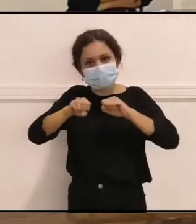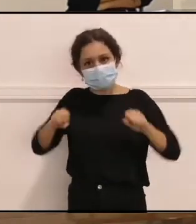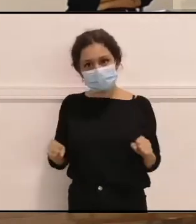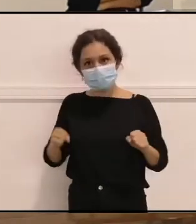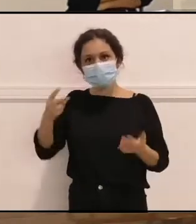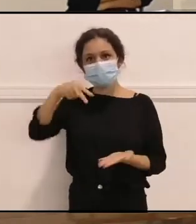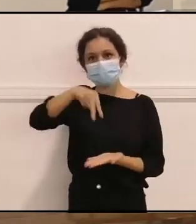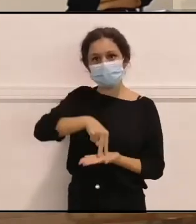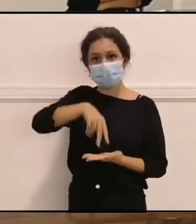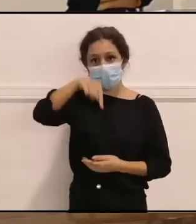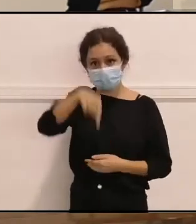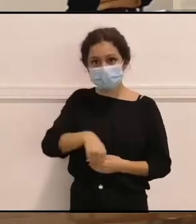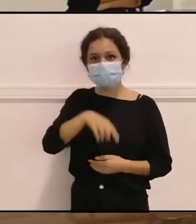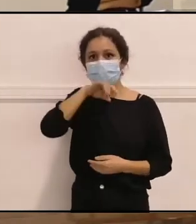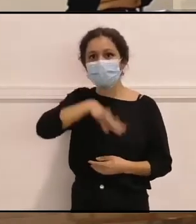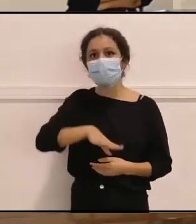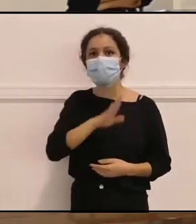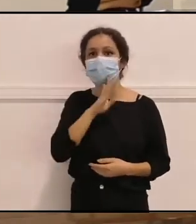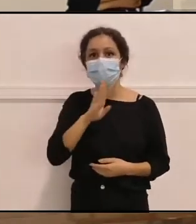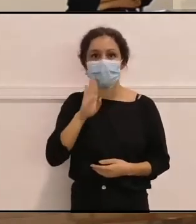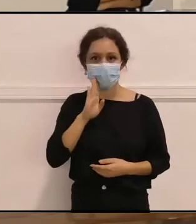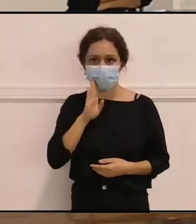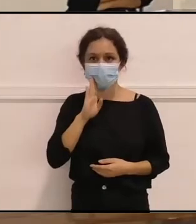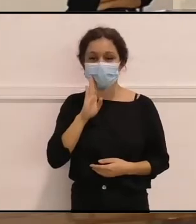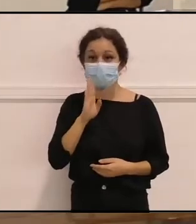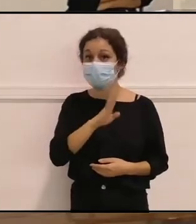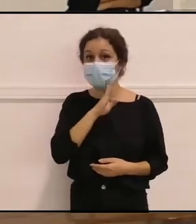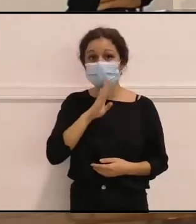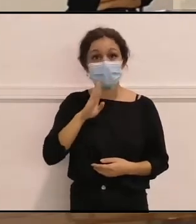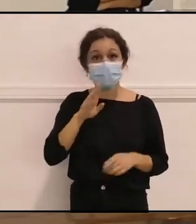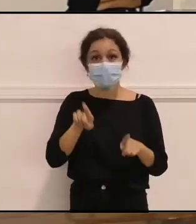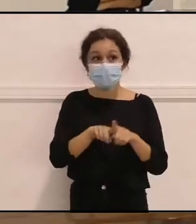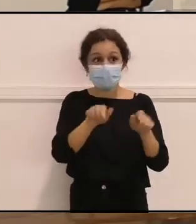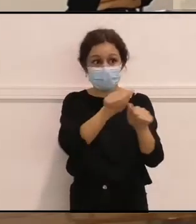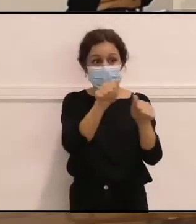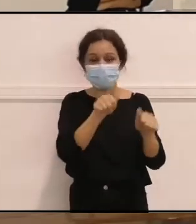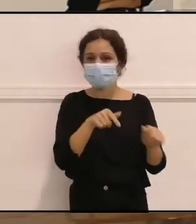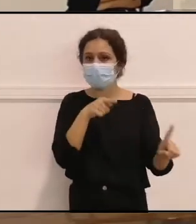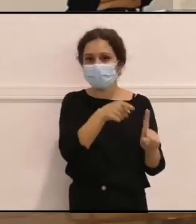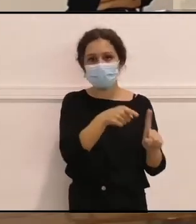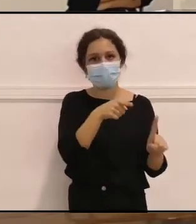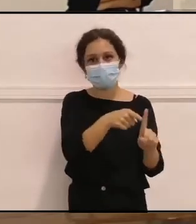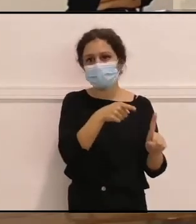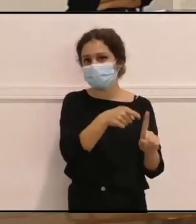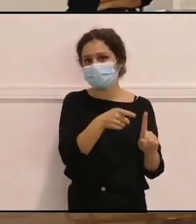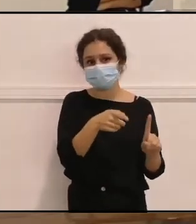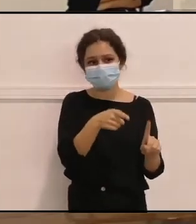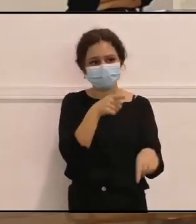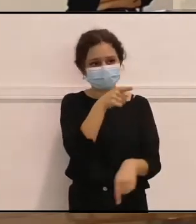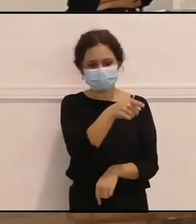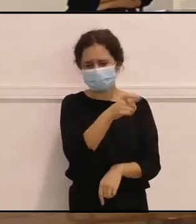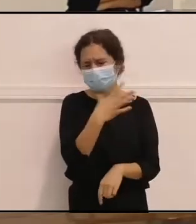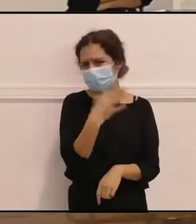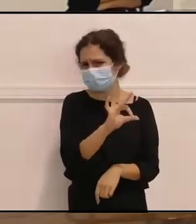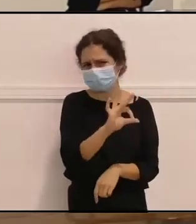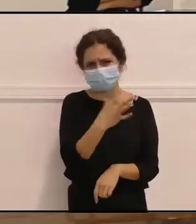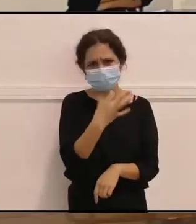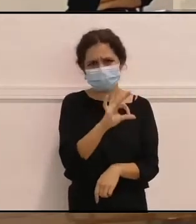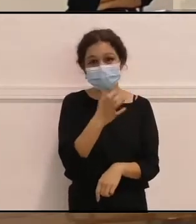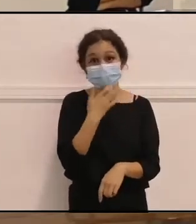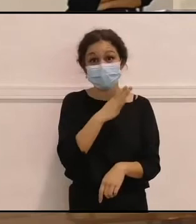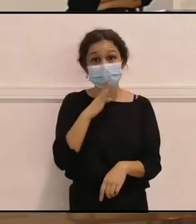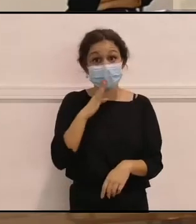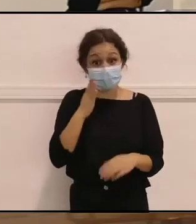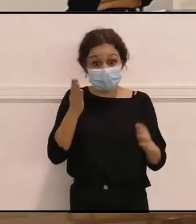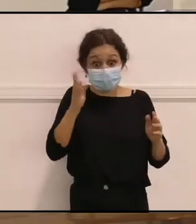todo, es mi madre. O sea, para mí mi madre es un referente, es, como yo digo, es una crack. Y si no fuera mi madre,